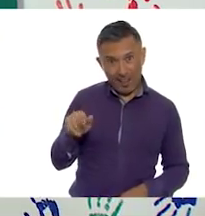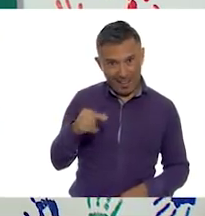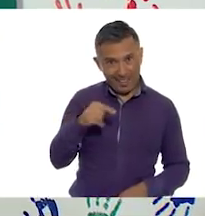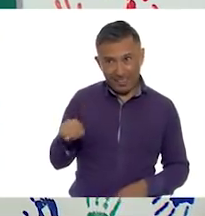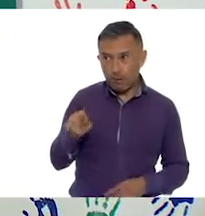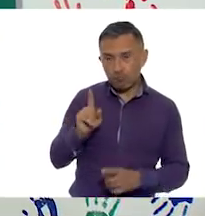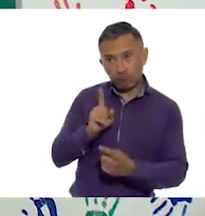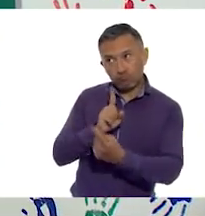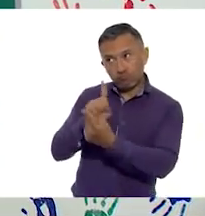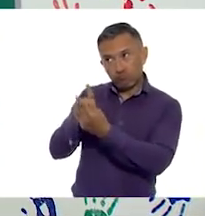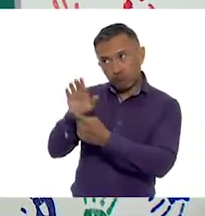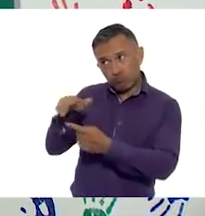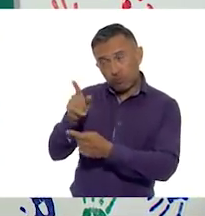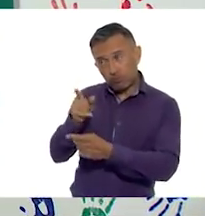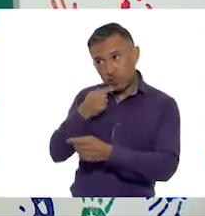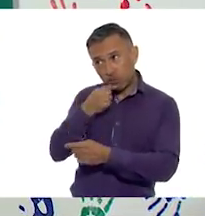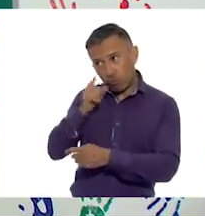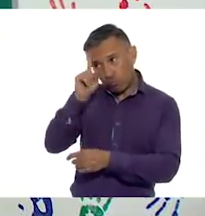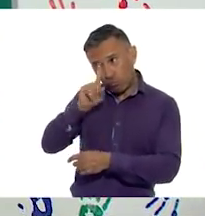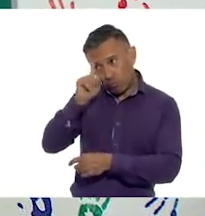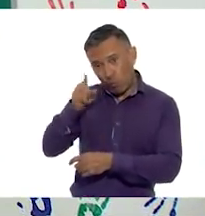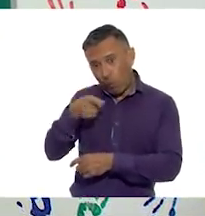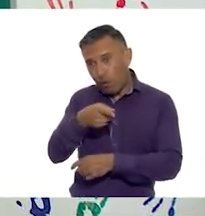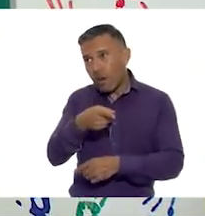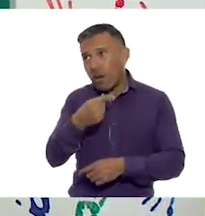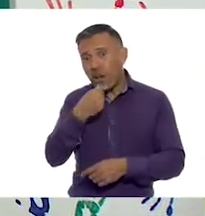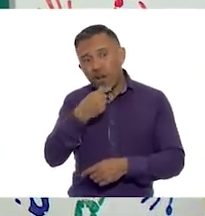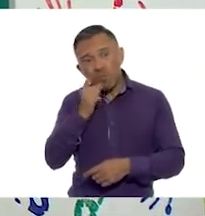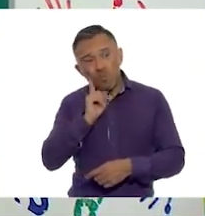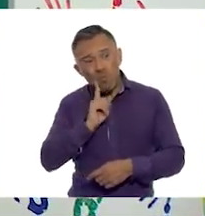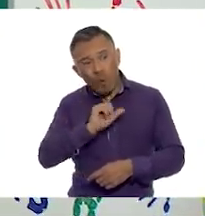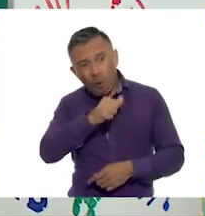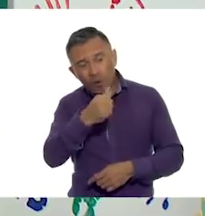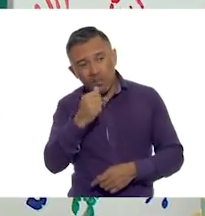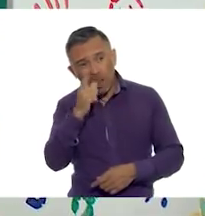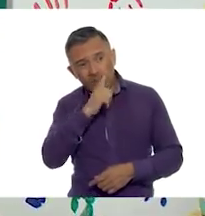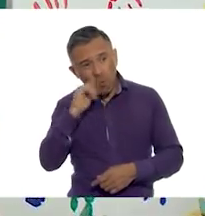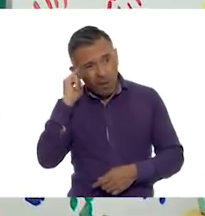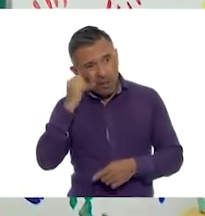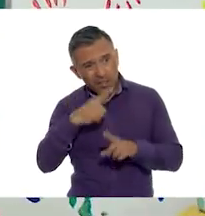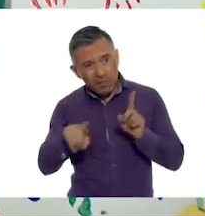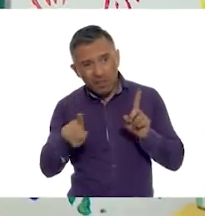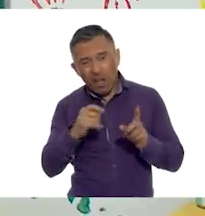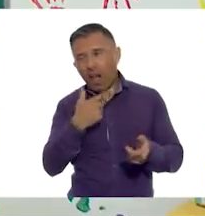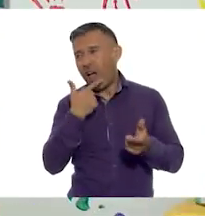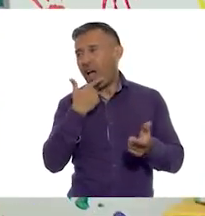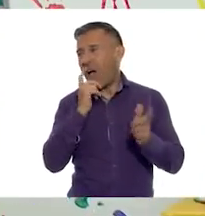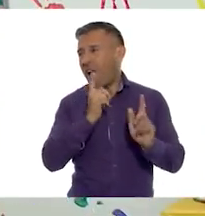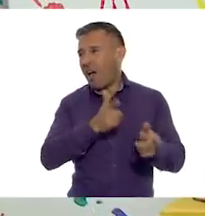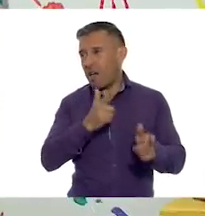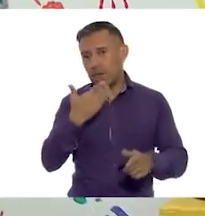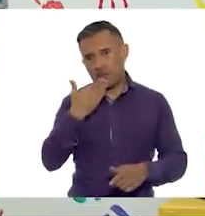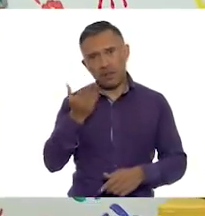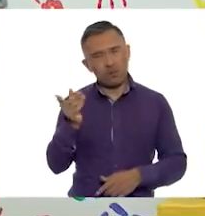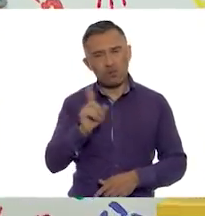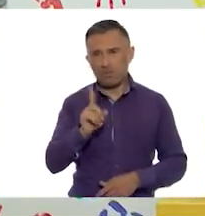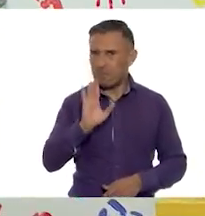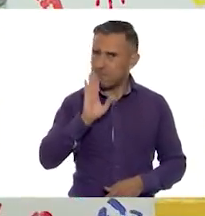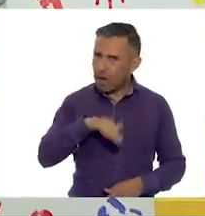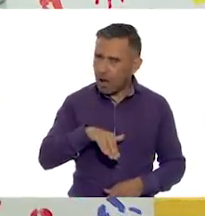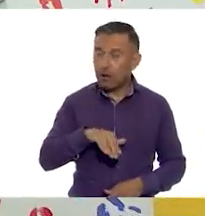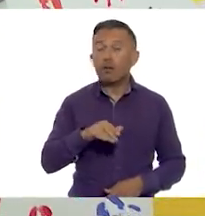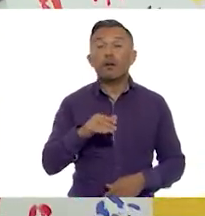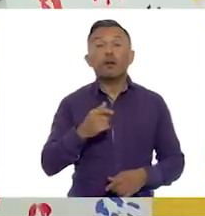que burlarse de otra niña no está bien. Para que exista justicia es necesario que todas las personas